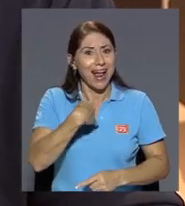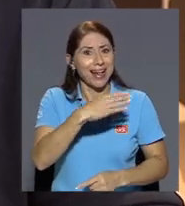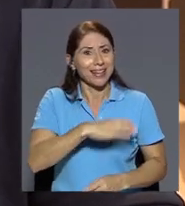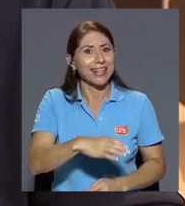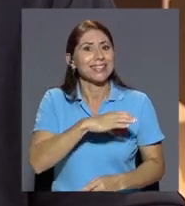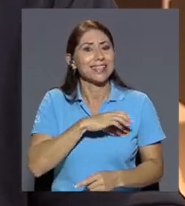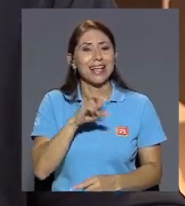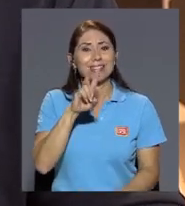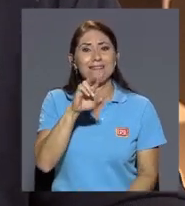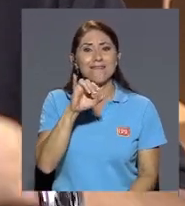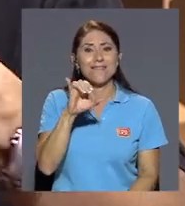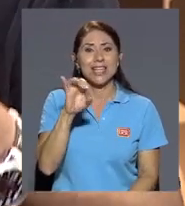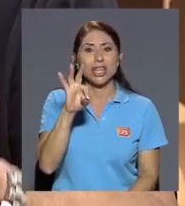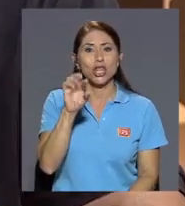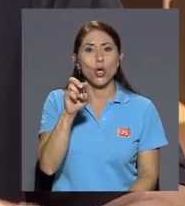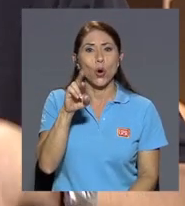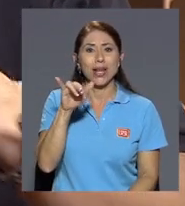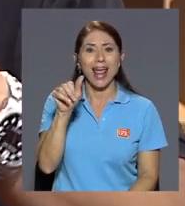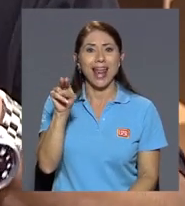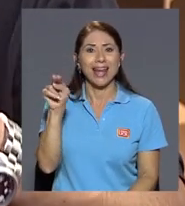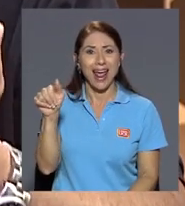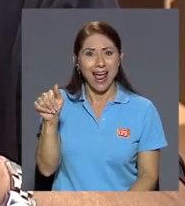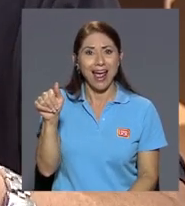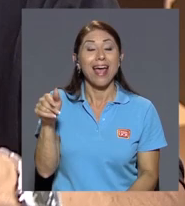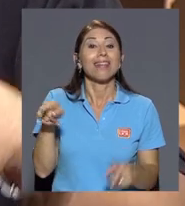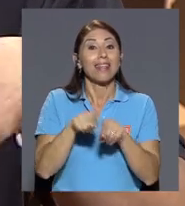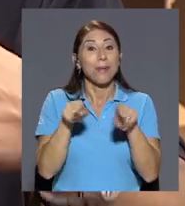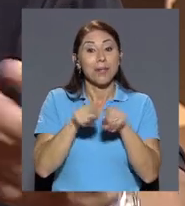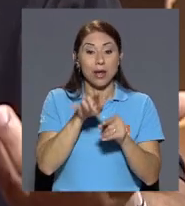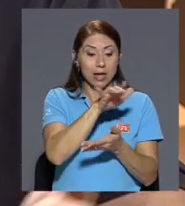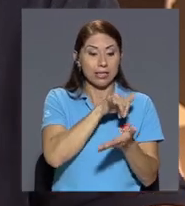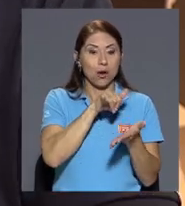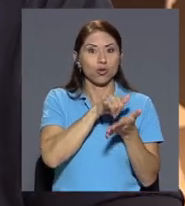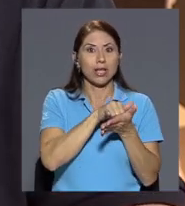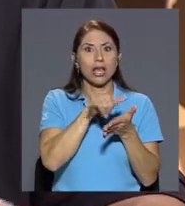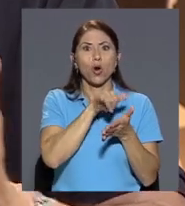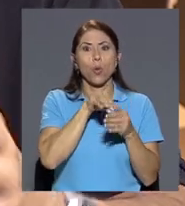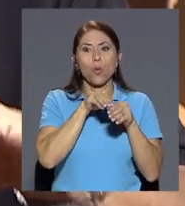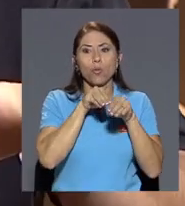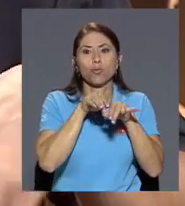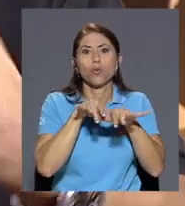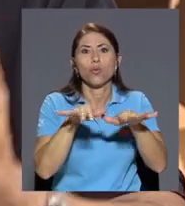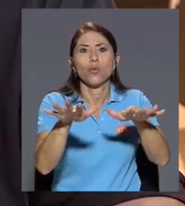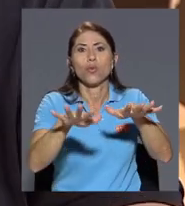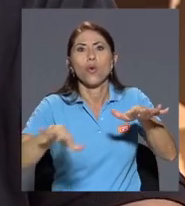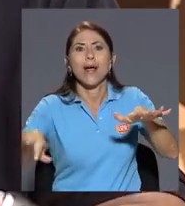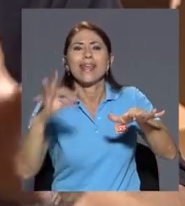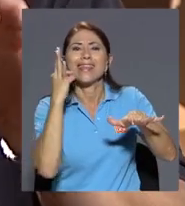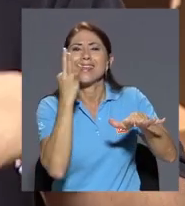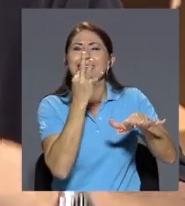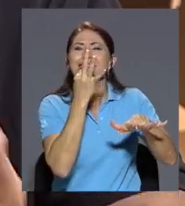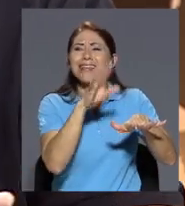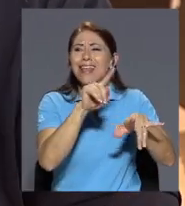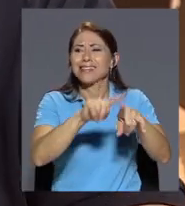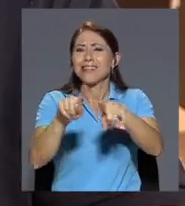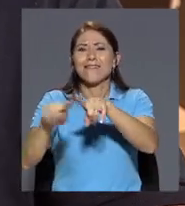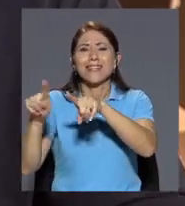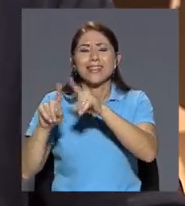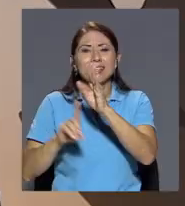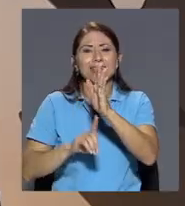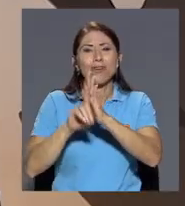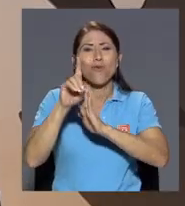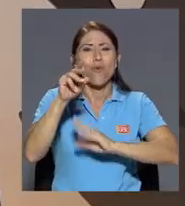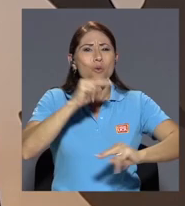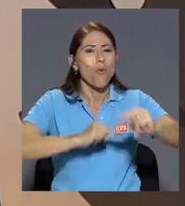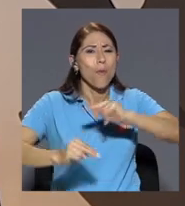arquitectura victoriana se convertía en una extensión del área de San José porque había muchas quintas y un montón de desarrollo alrededor de comercio